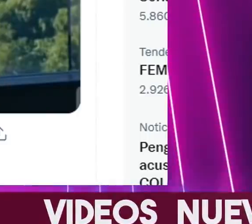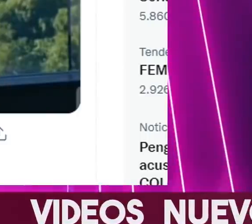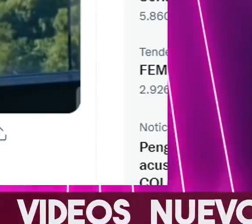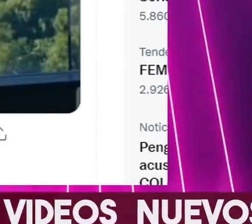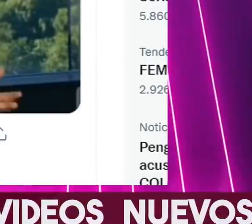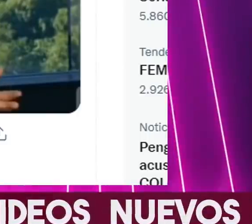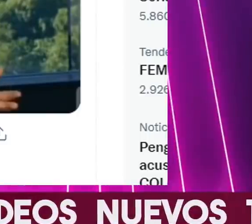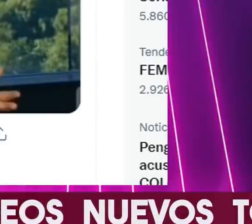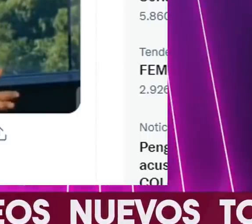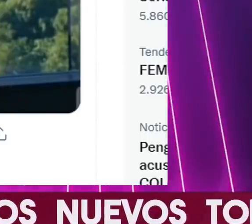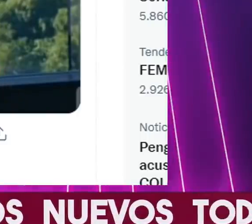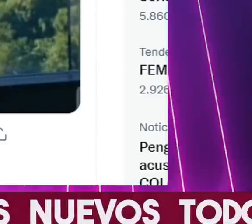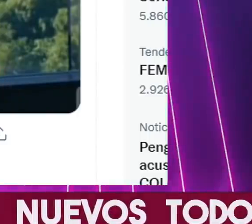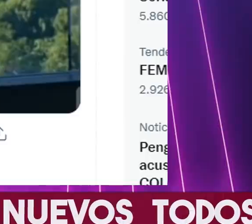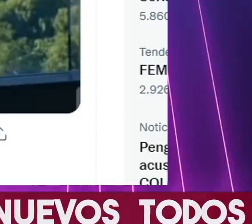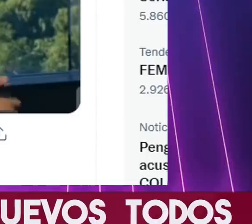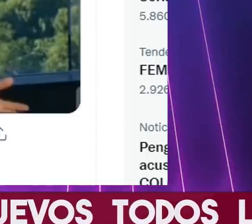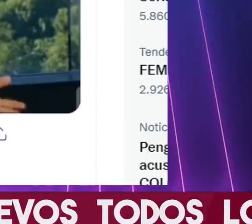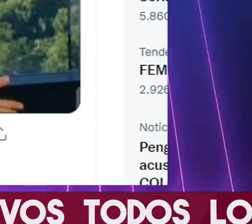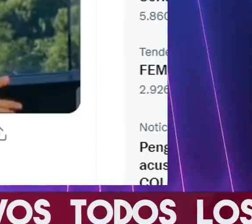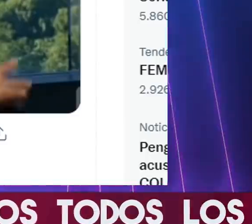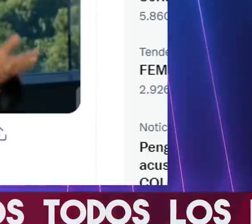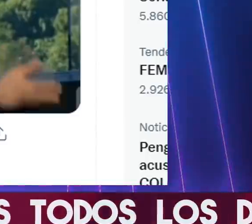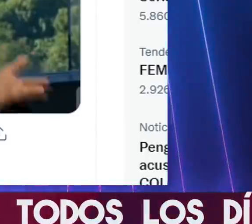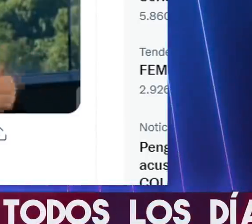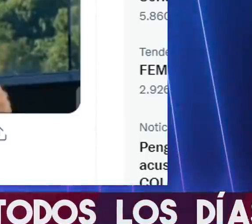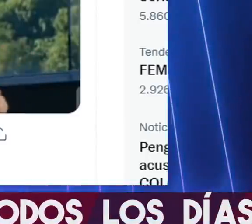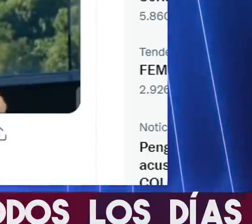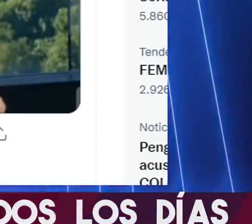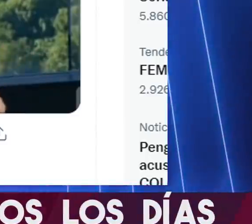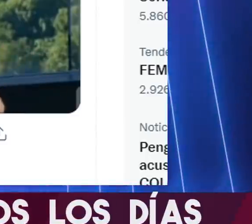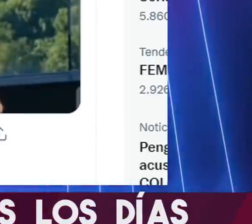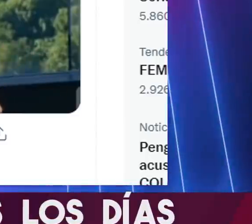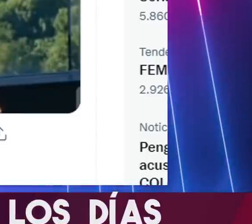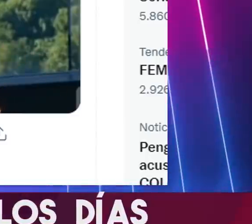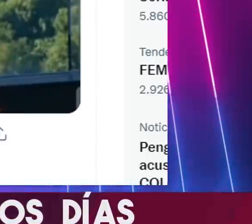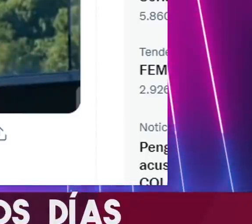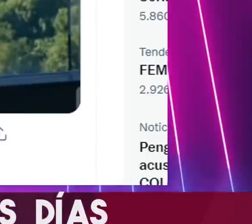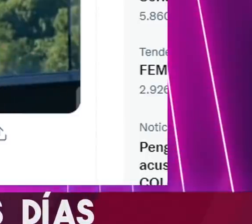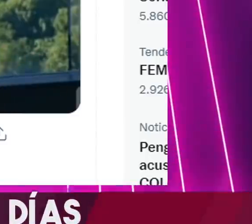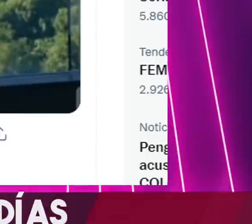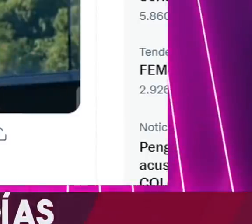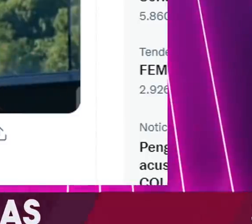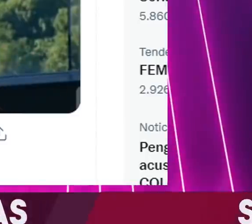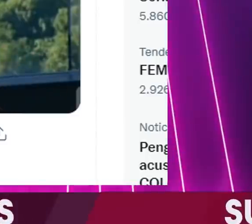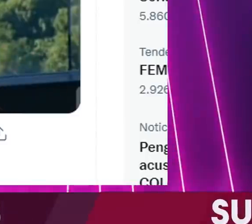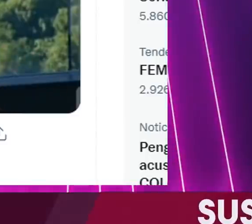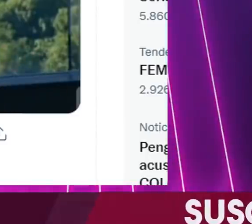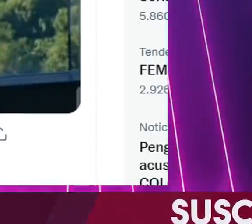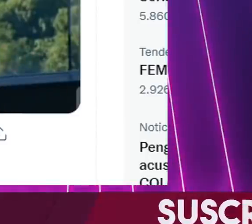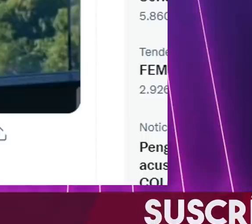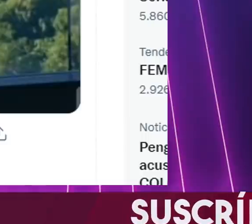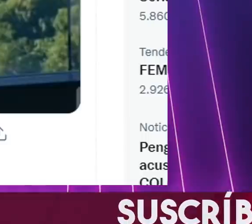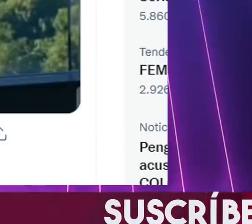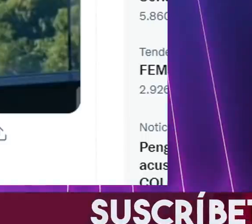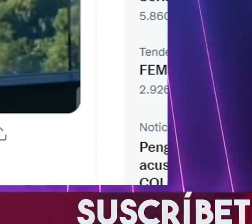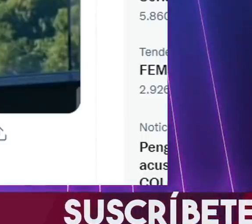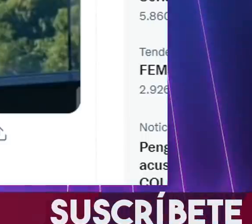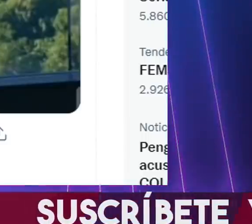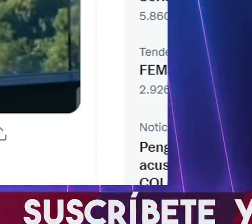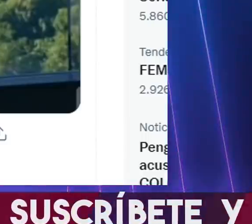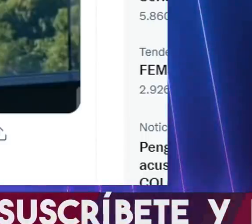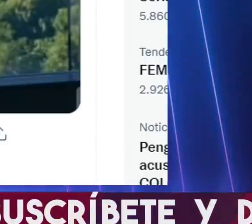de otra manera el asunto más que como una agresión directamente del presidente de la República a mi persona y